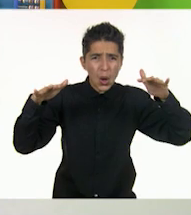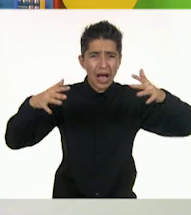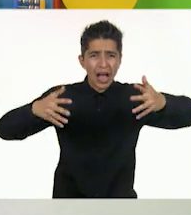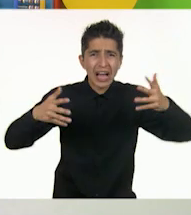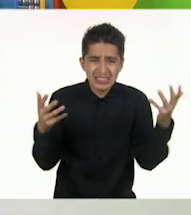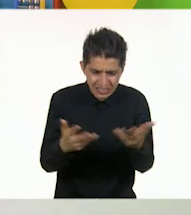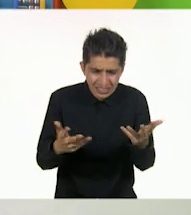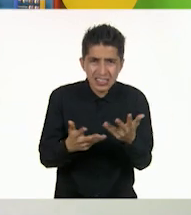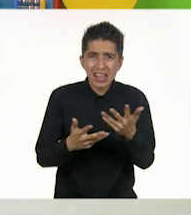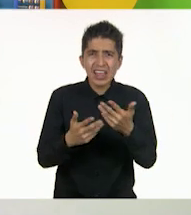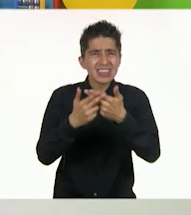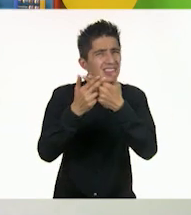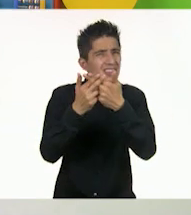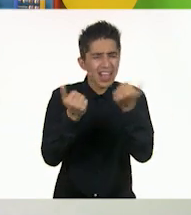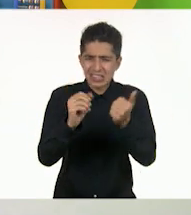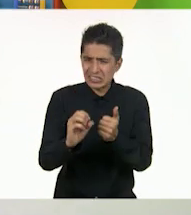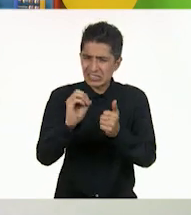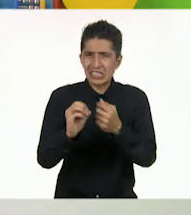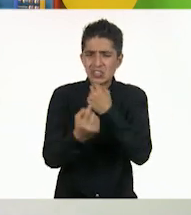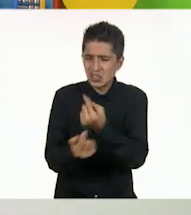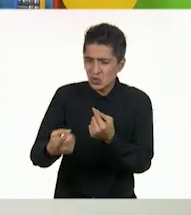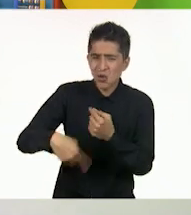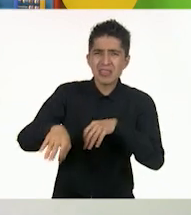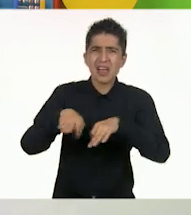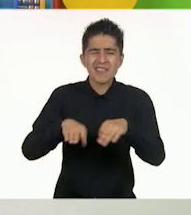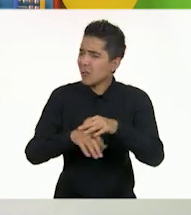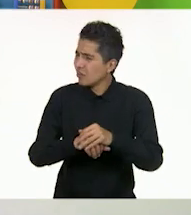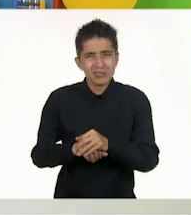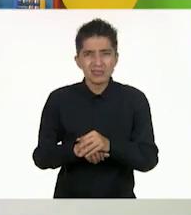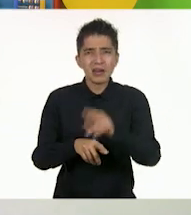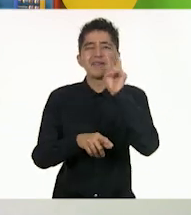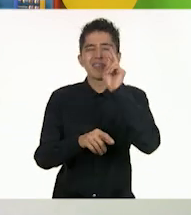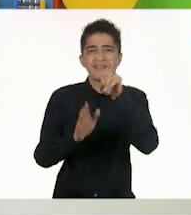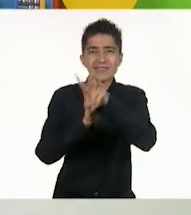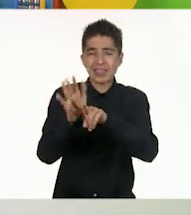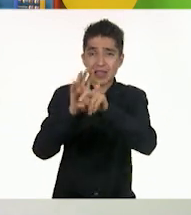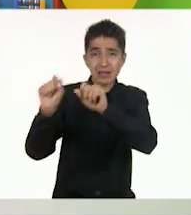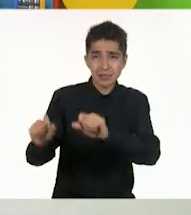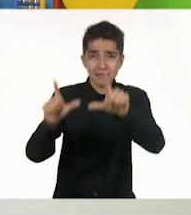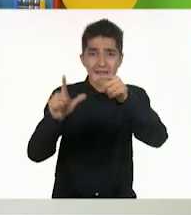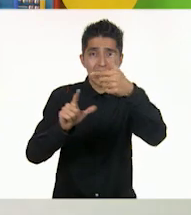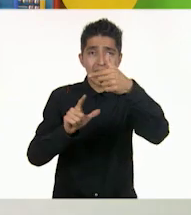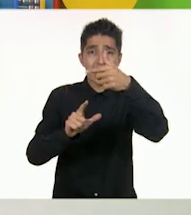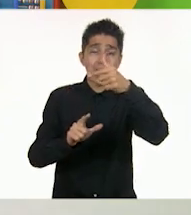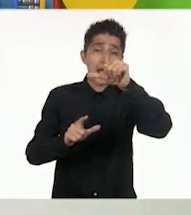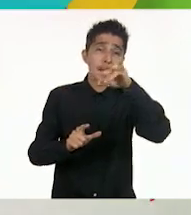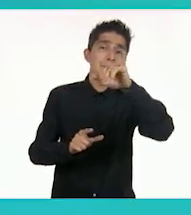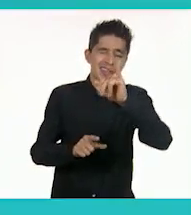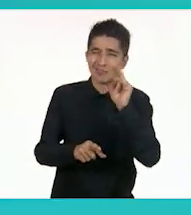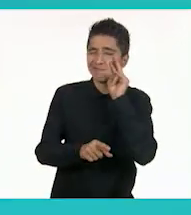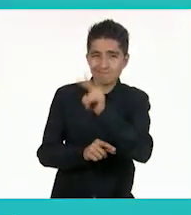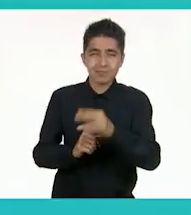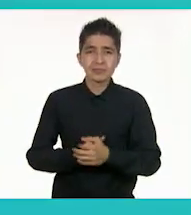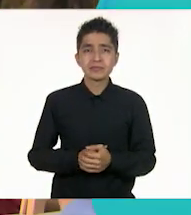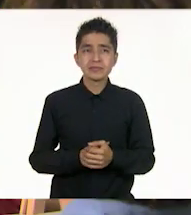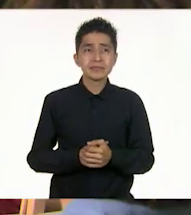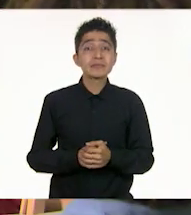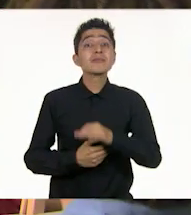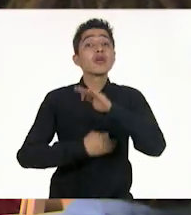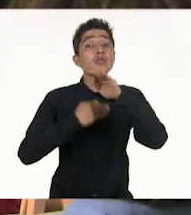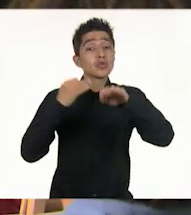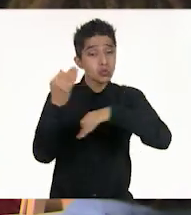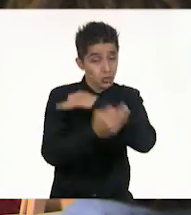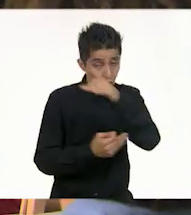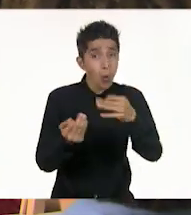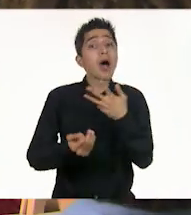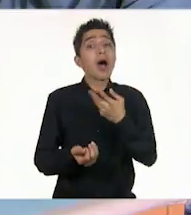ningún niño trabaje. Ahora te invito a seguir viendo el video de Gaby. ¡Vamos a verlo! Todos tenemos